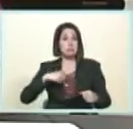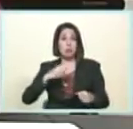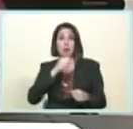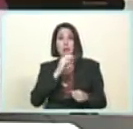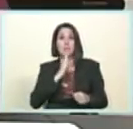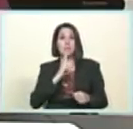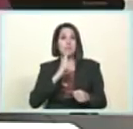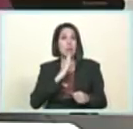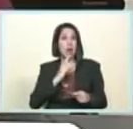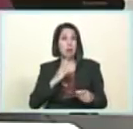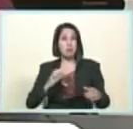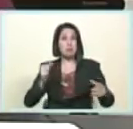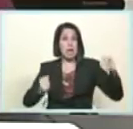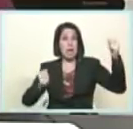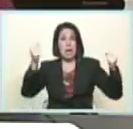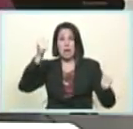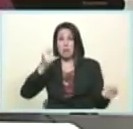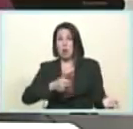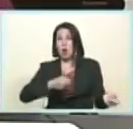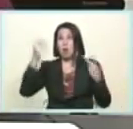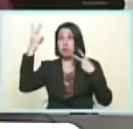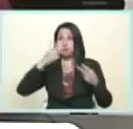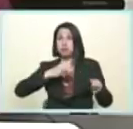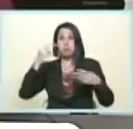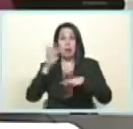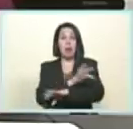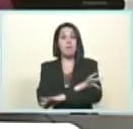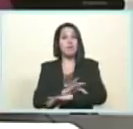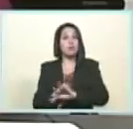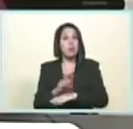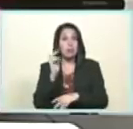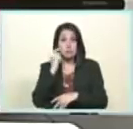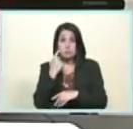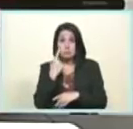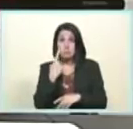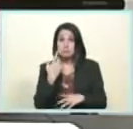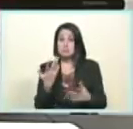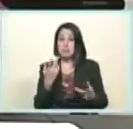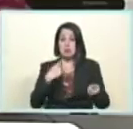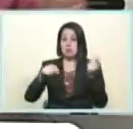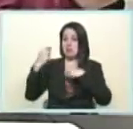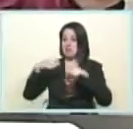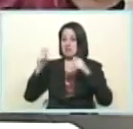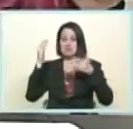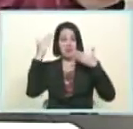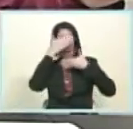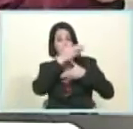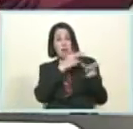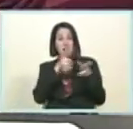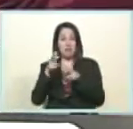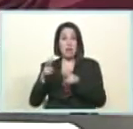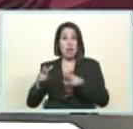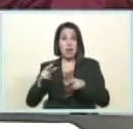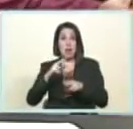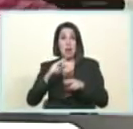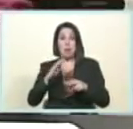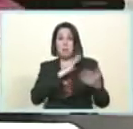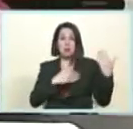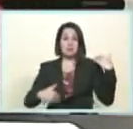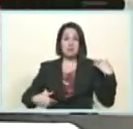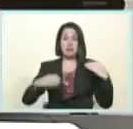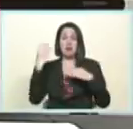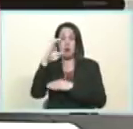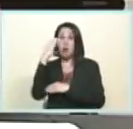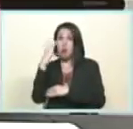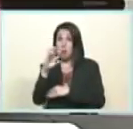humildemente a este autobusero presidente que está aquí si no fuera por Chávez por mí no hubiera firmado ni siquiera ese acuerdo no